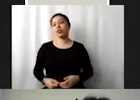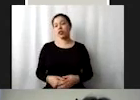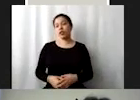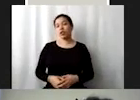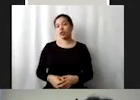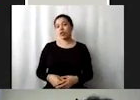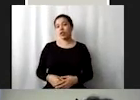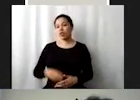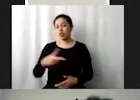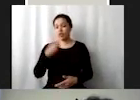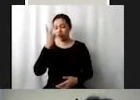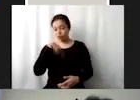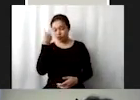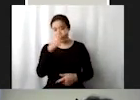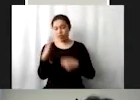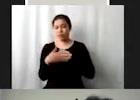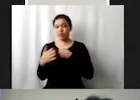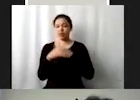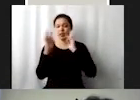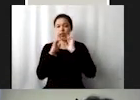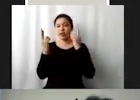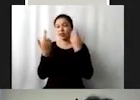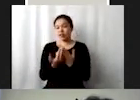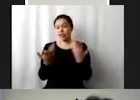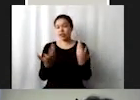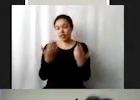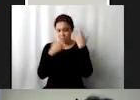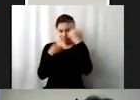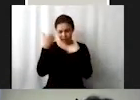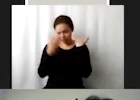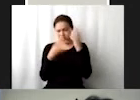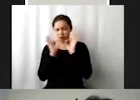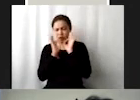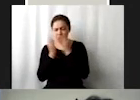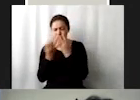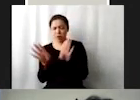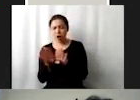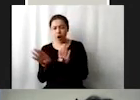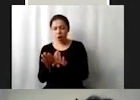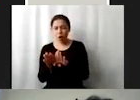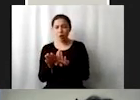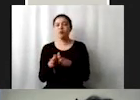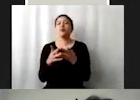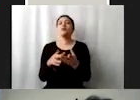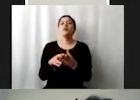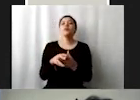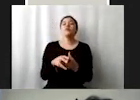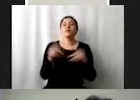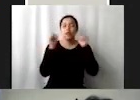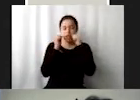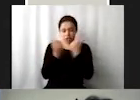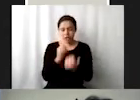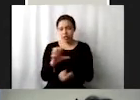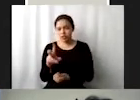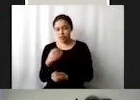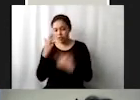dos horitas en la próxima sesión cómo funciona la revisión de todo esto cómo está participando la sociedad civil en su revisión y